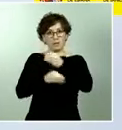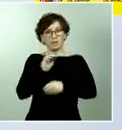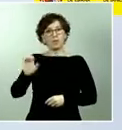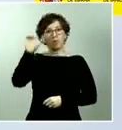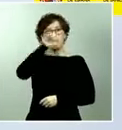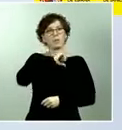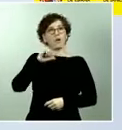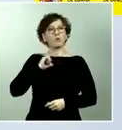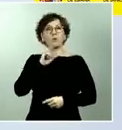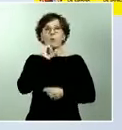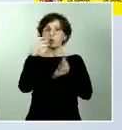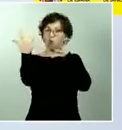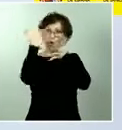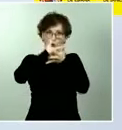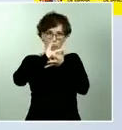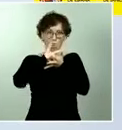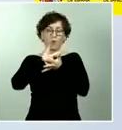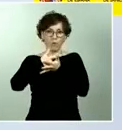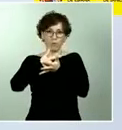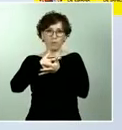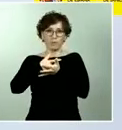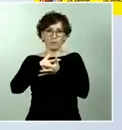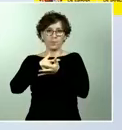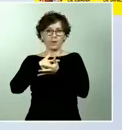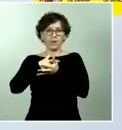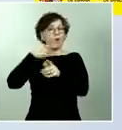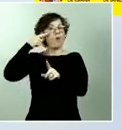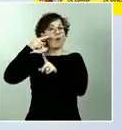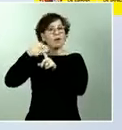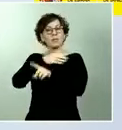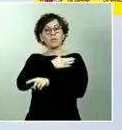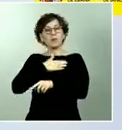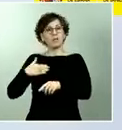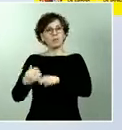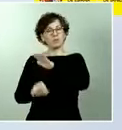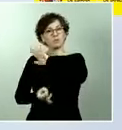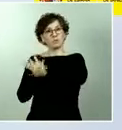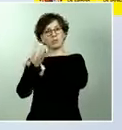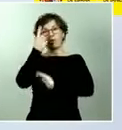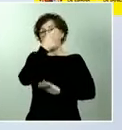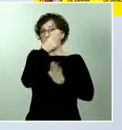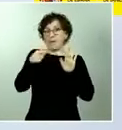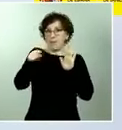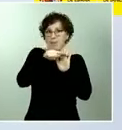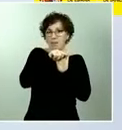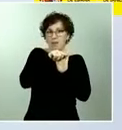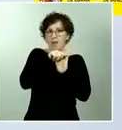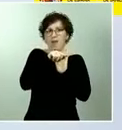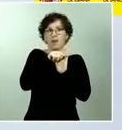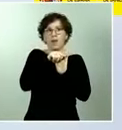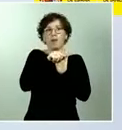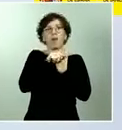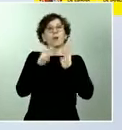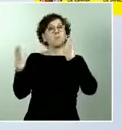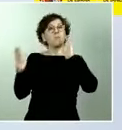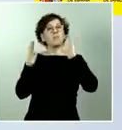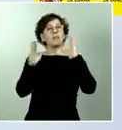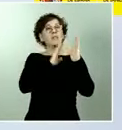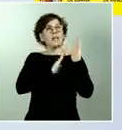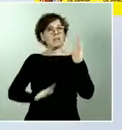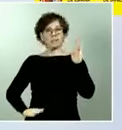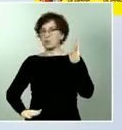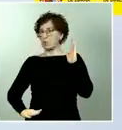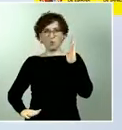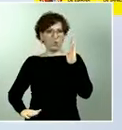hacer una medida que que no sea transitaria sino que al contrario constituya como decía